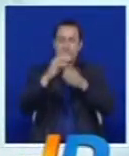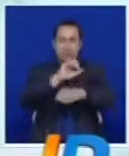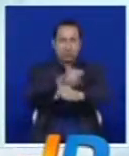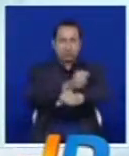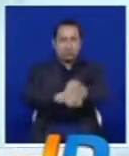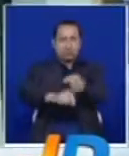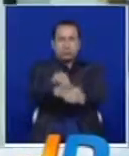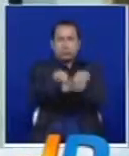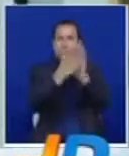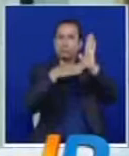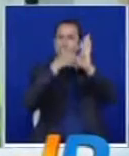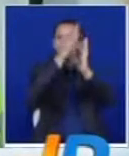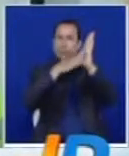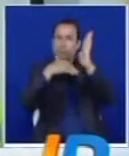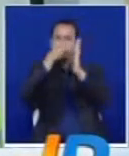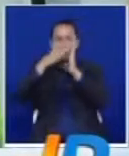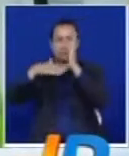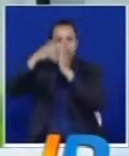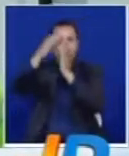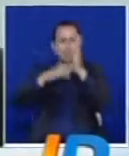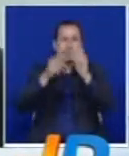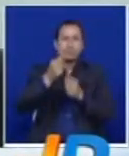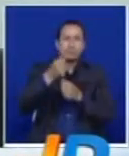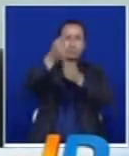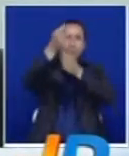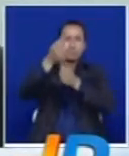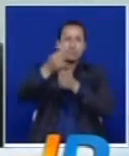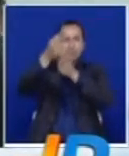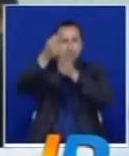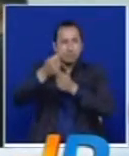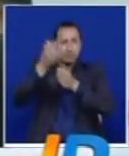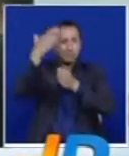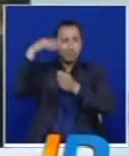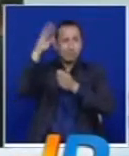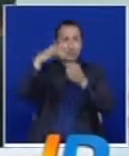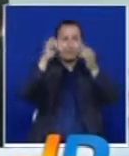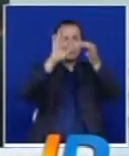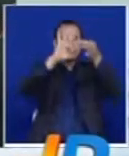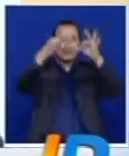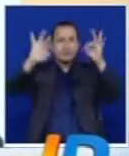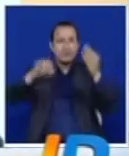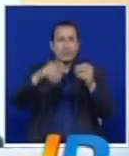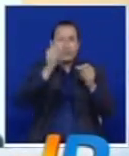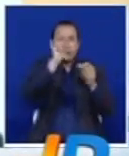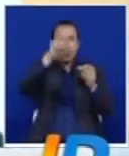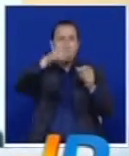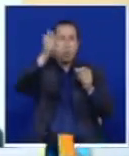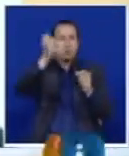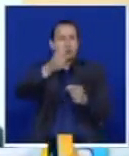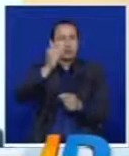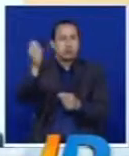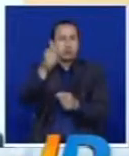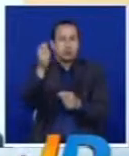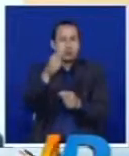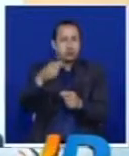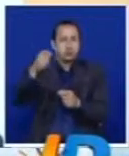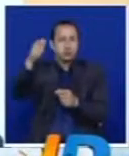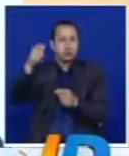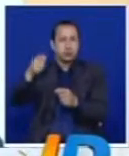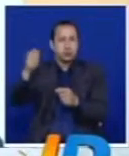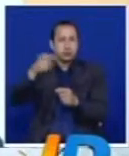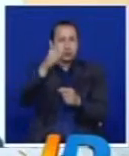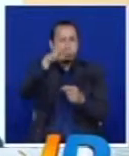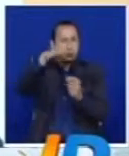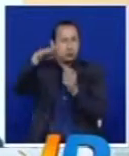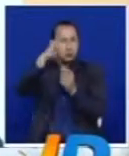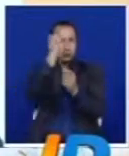retocando las paredes del centro histórico que fueron pintadas con graffiti durante el pasado paro agrario. Agradecemos mucho, pues es una buena obra que están